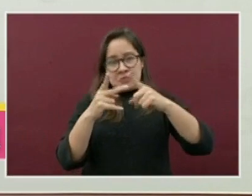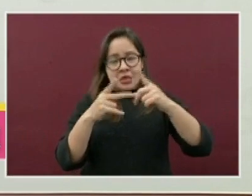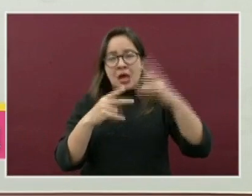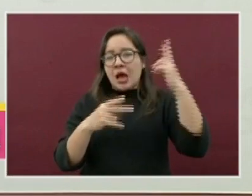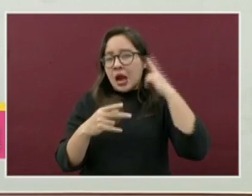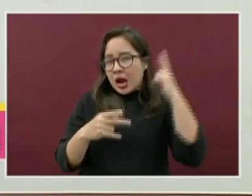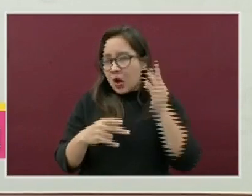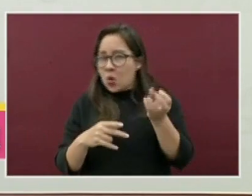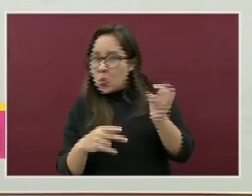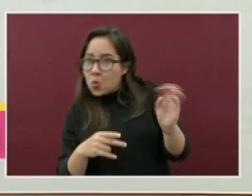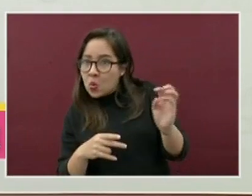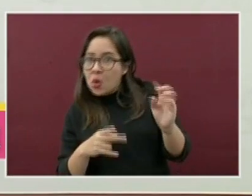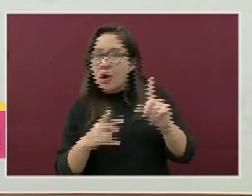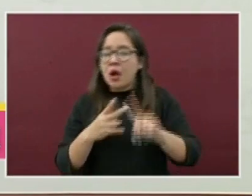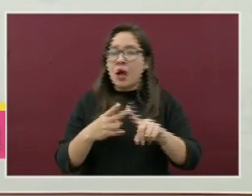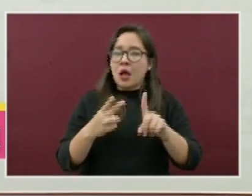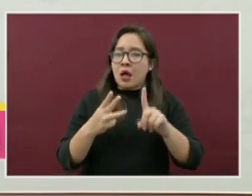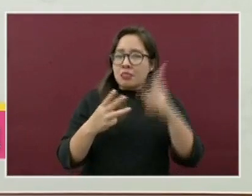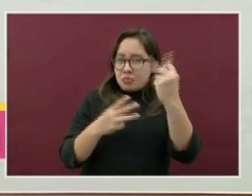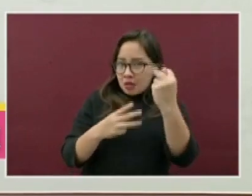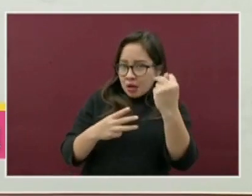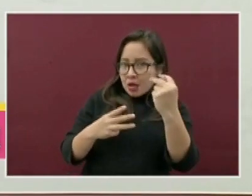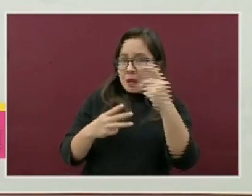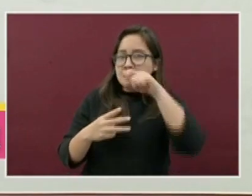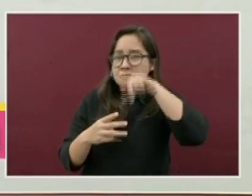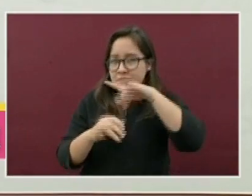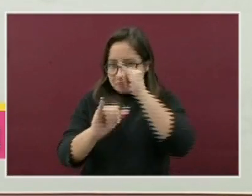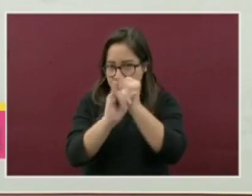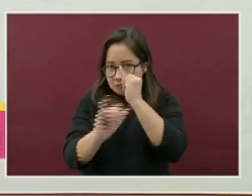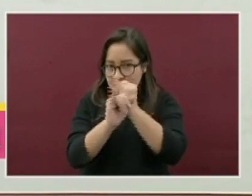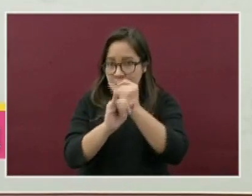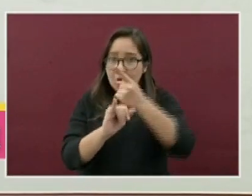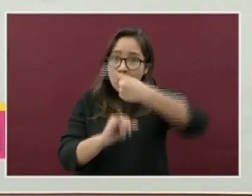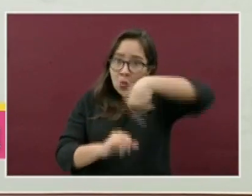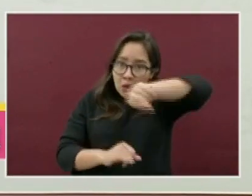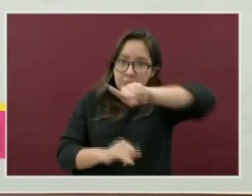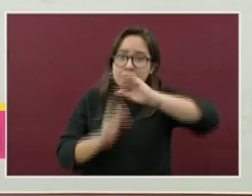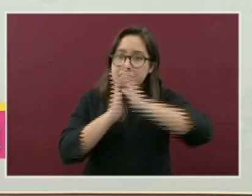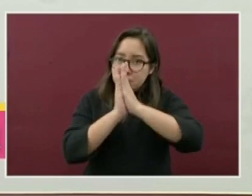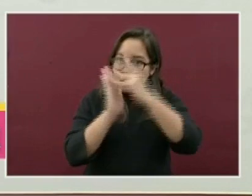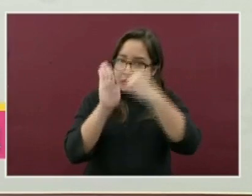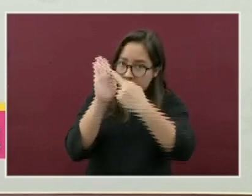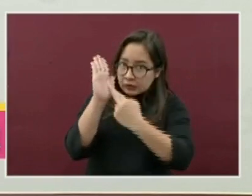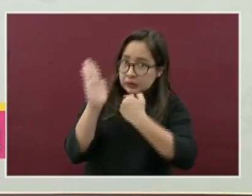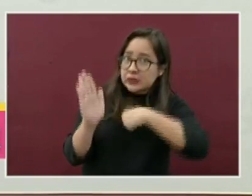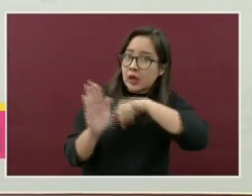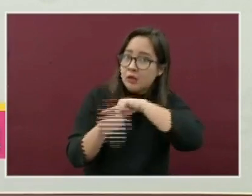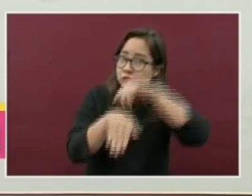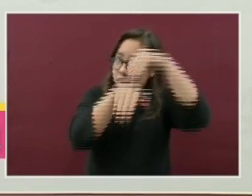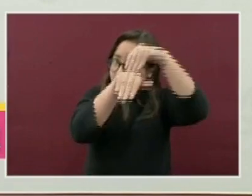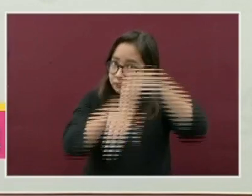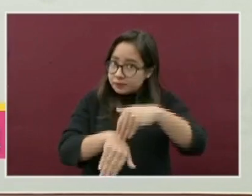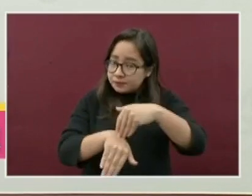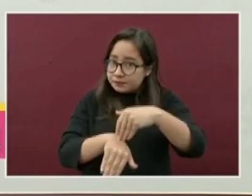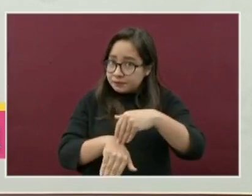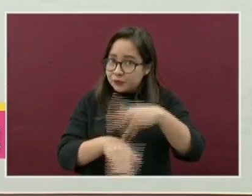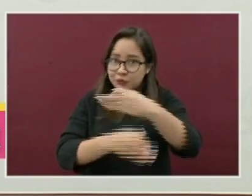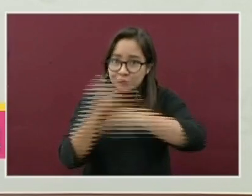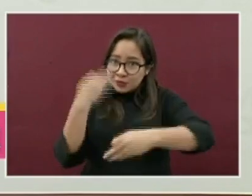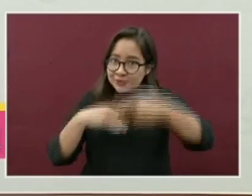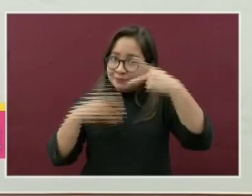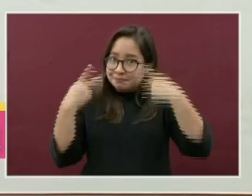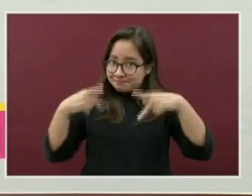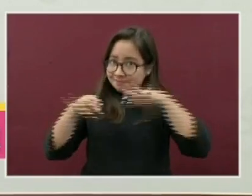como información digital, para que no aflojen las medidas de protección sanitaria para sus colaboradores.